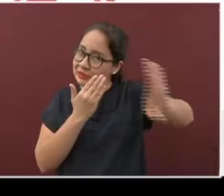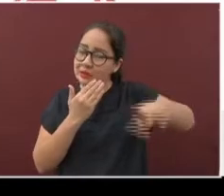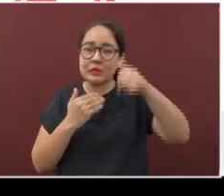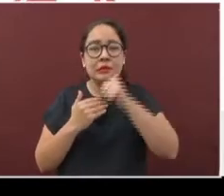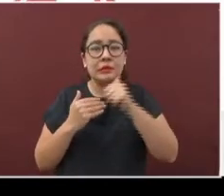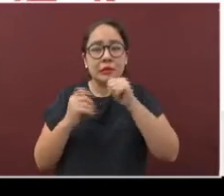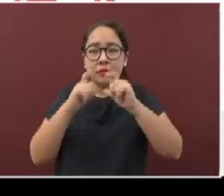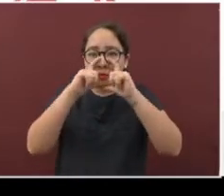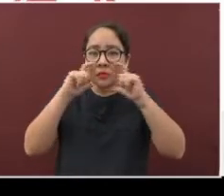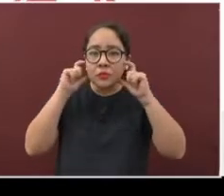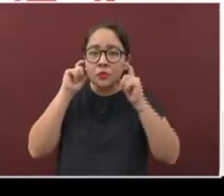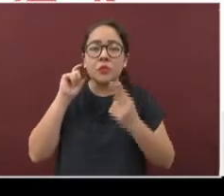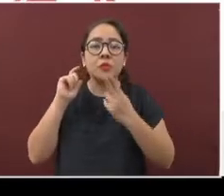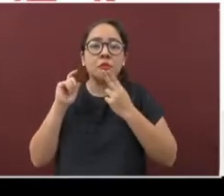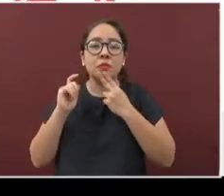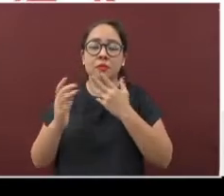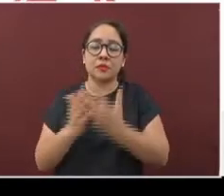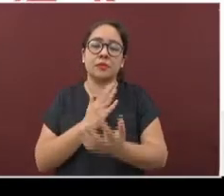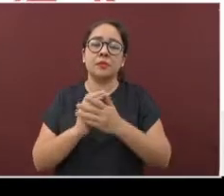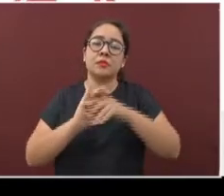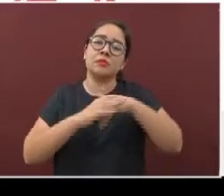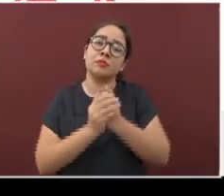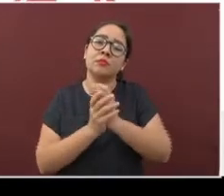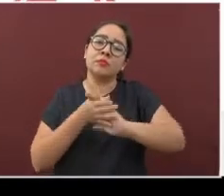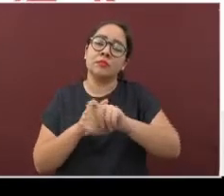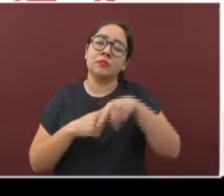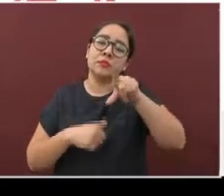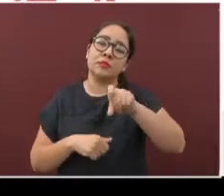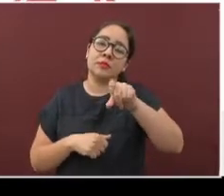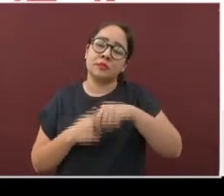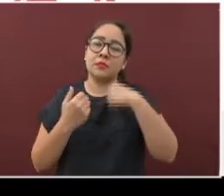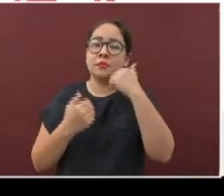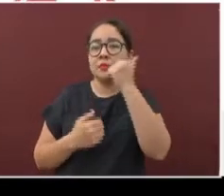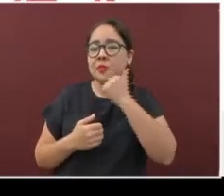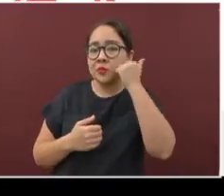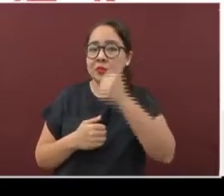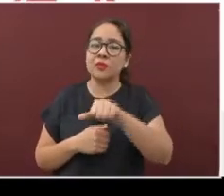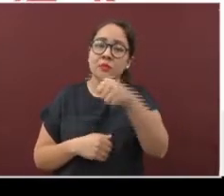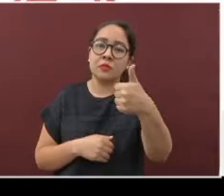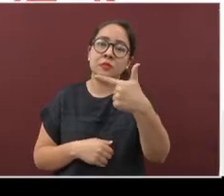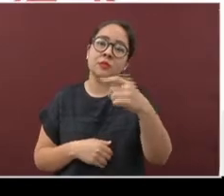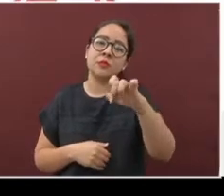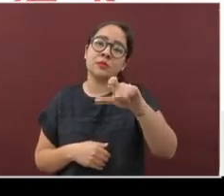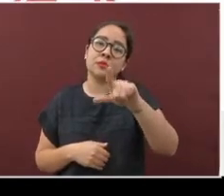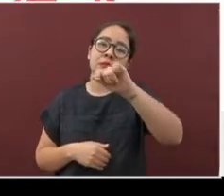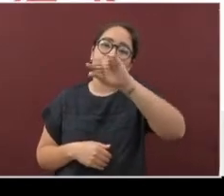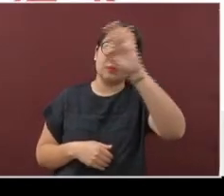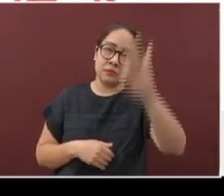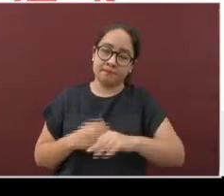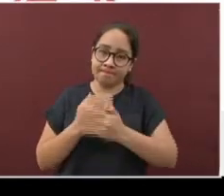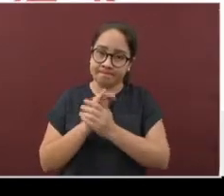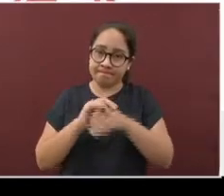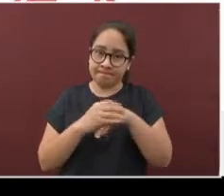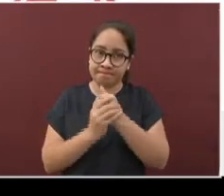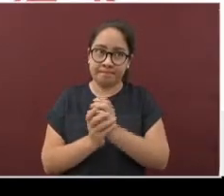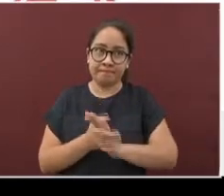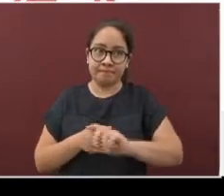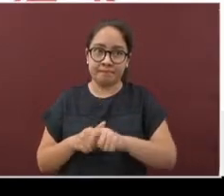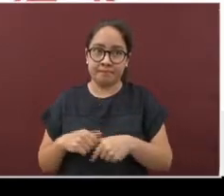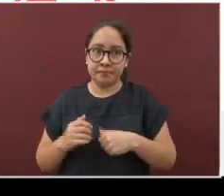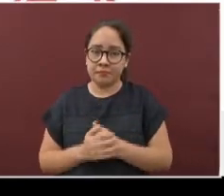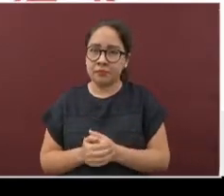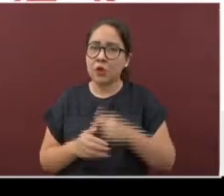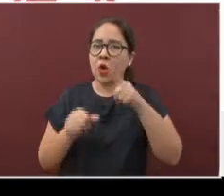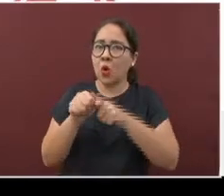el cubrebocas y el lavado frecuente de manos o bien utilizar gel al 70%. En